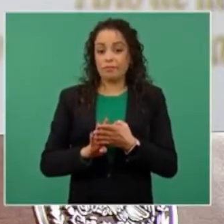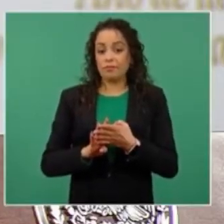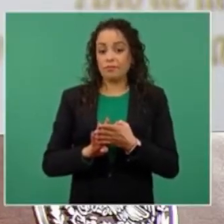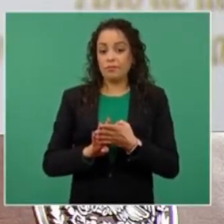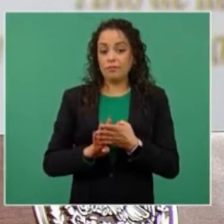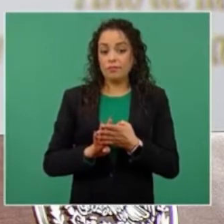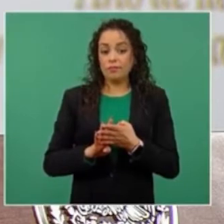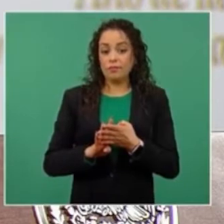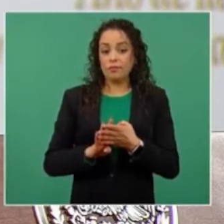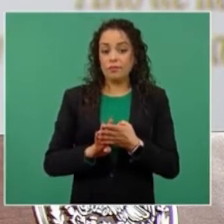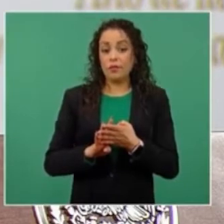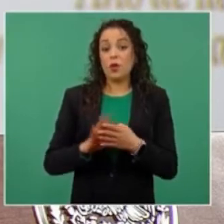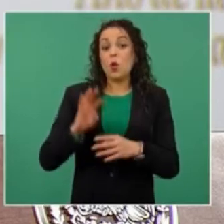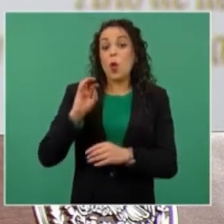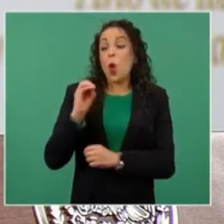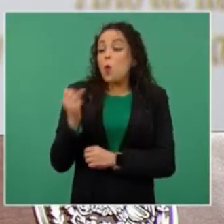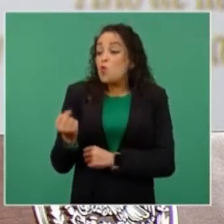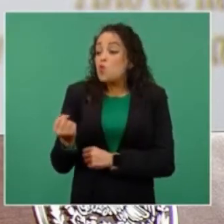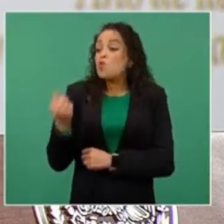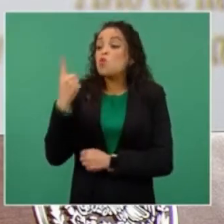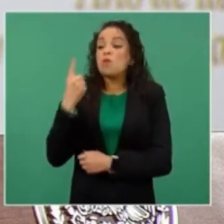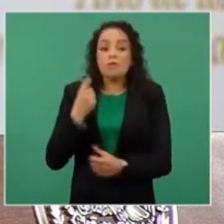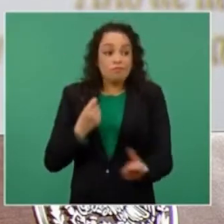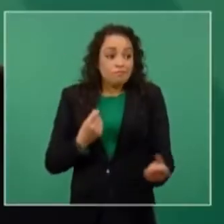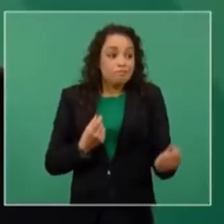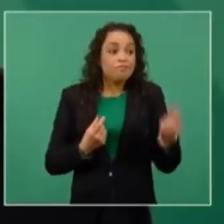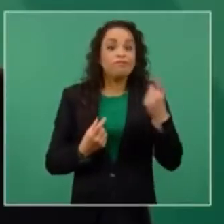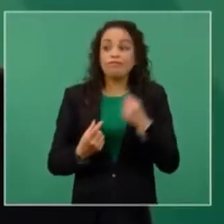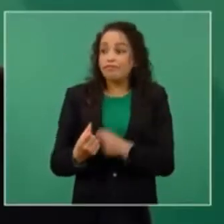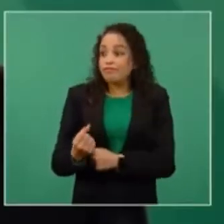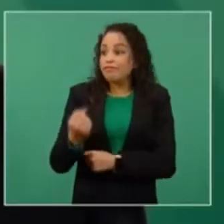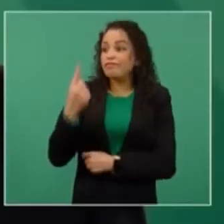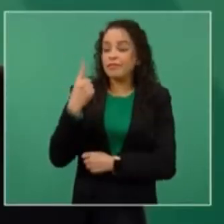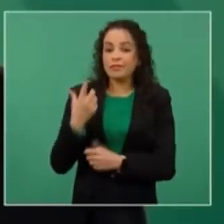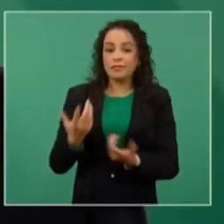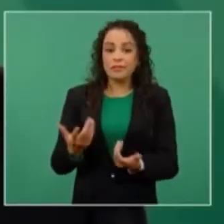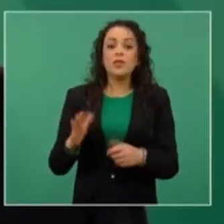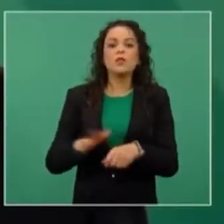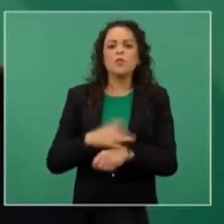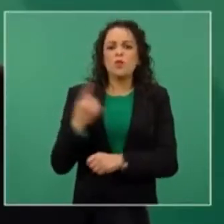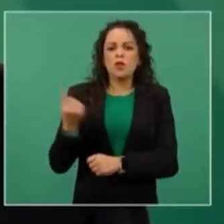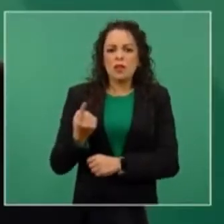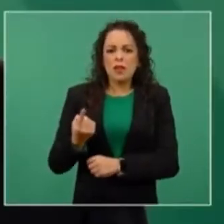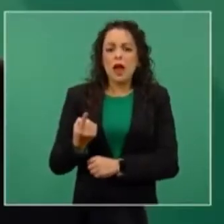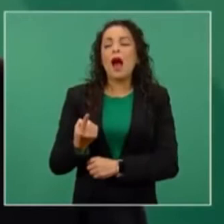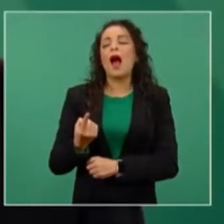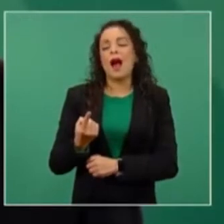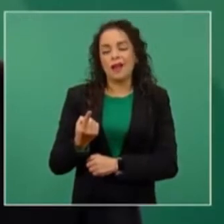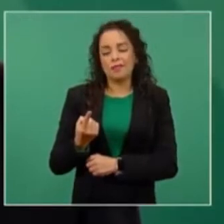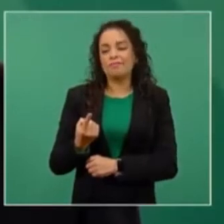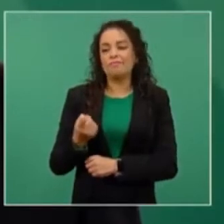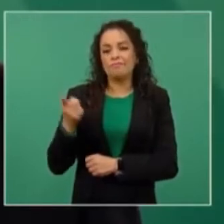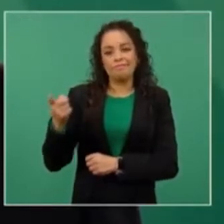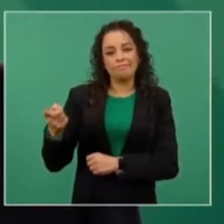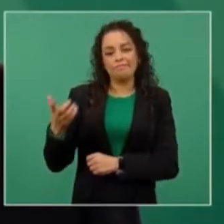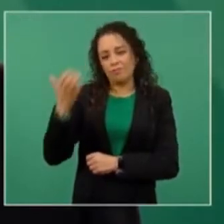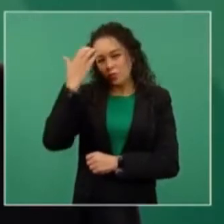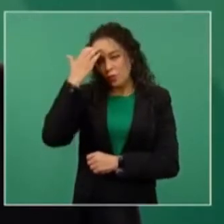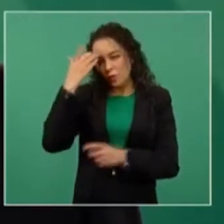vez, porque tienen muy buenos abogados, pero sobre todo influencias. Entonces,